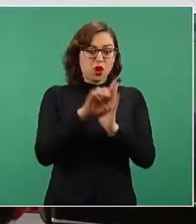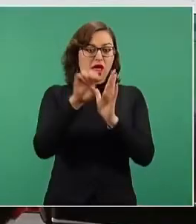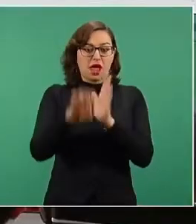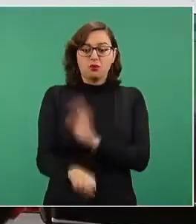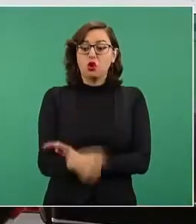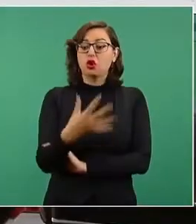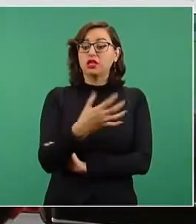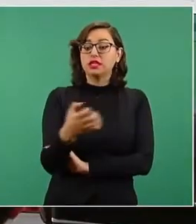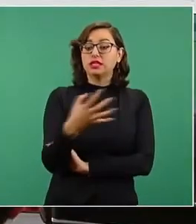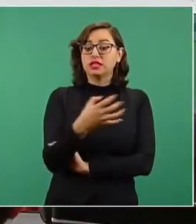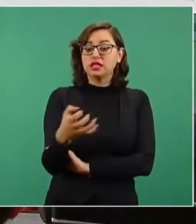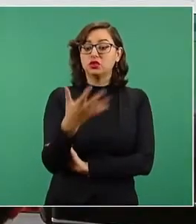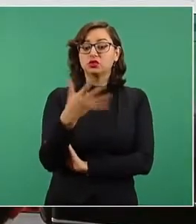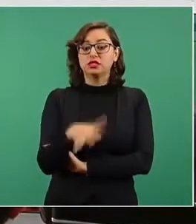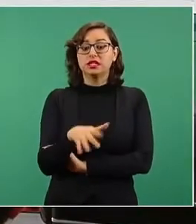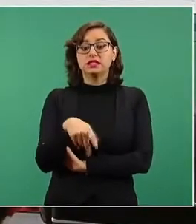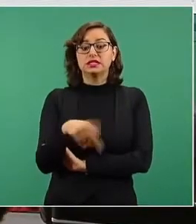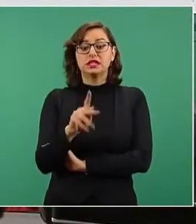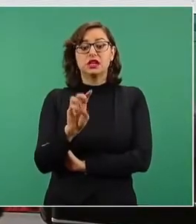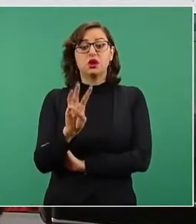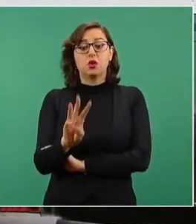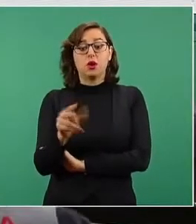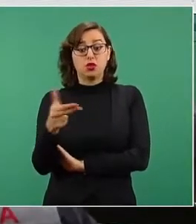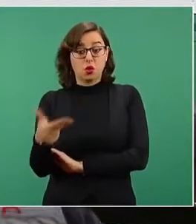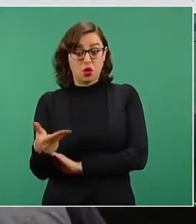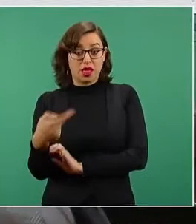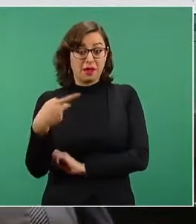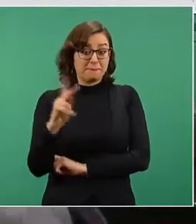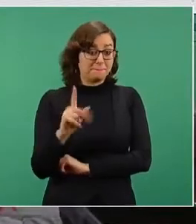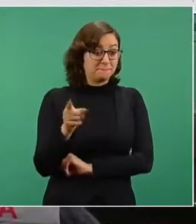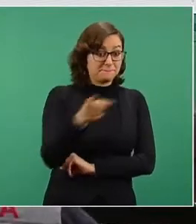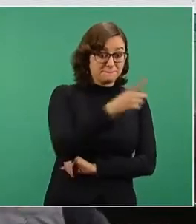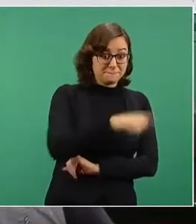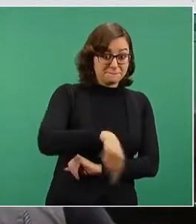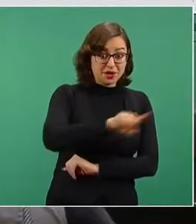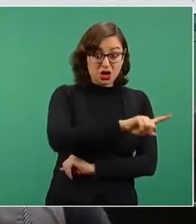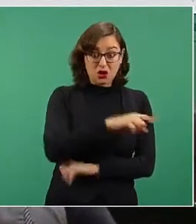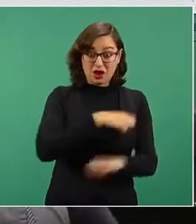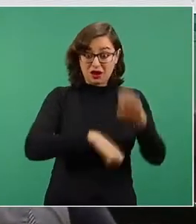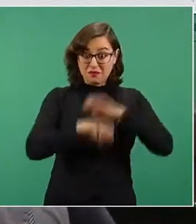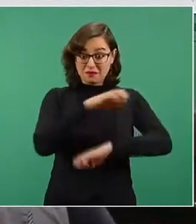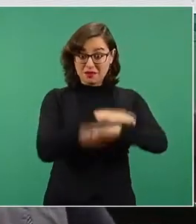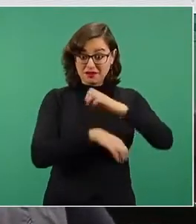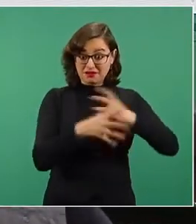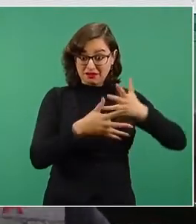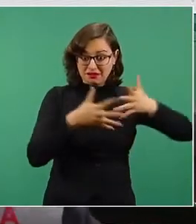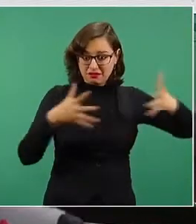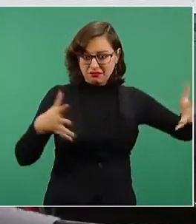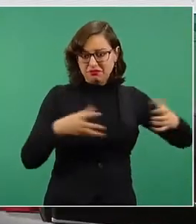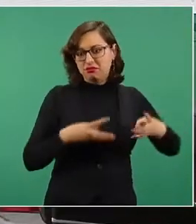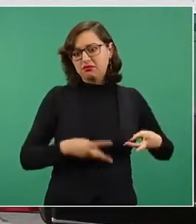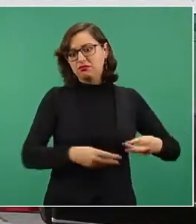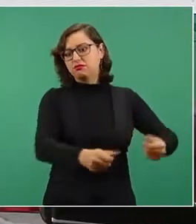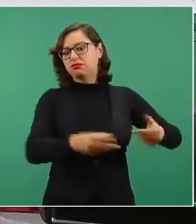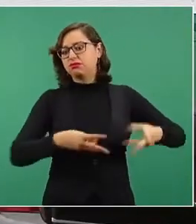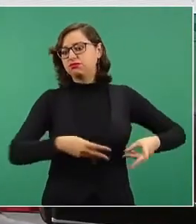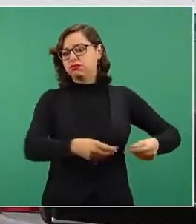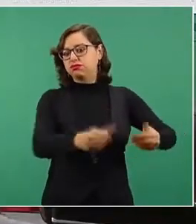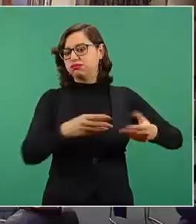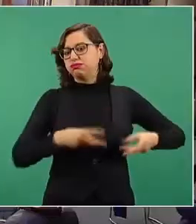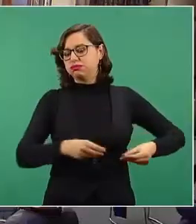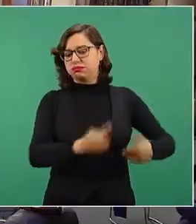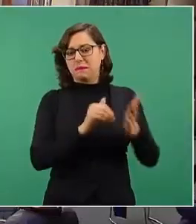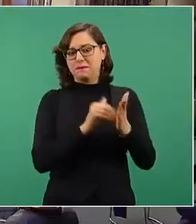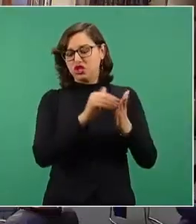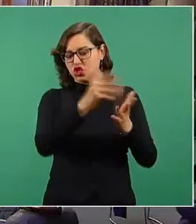pero por la energía que ellos consumen, pues obviamente son miles de millones de pesos los montos de los subsidios. Le damos a la siguiente,